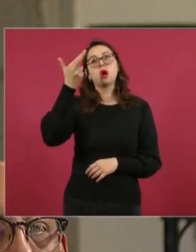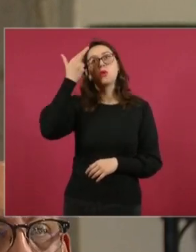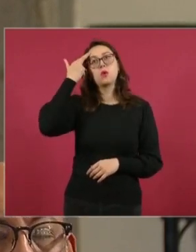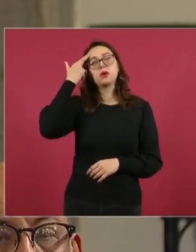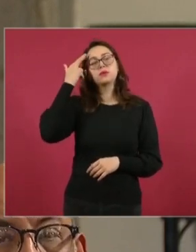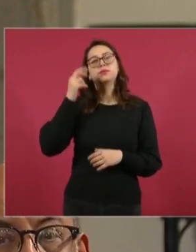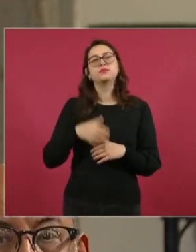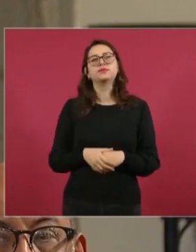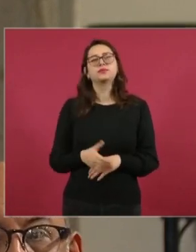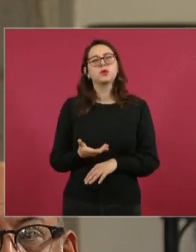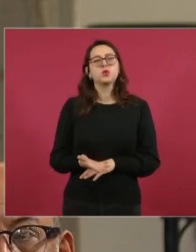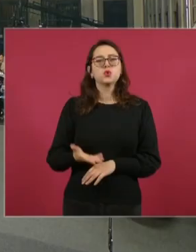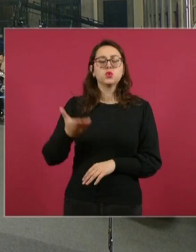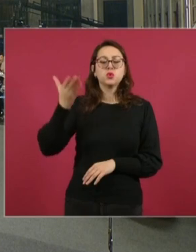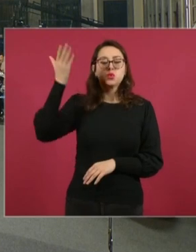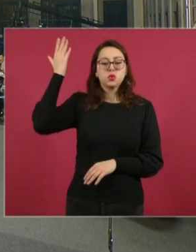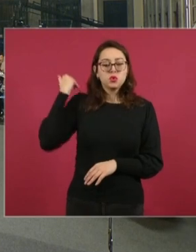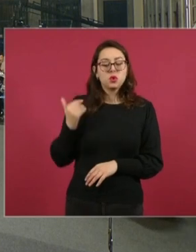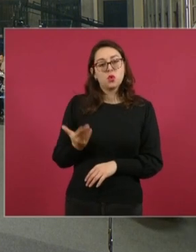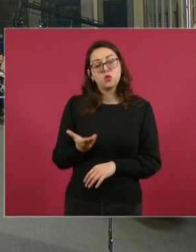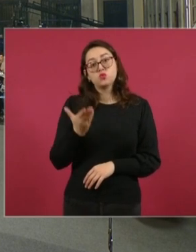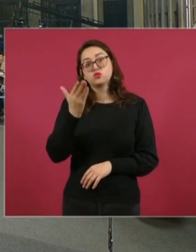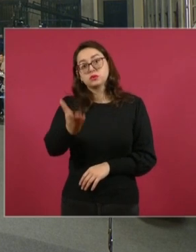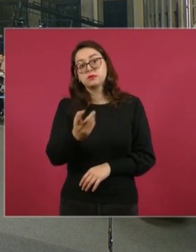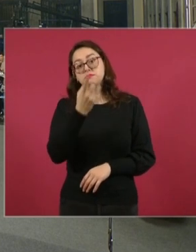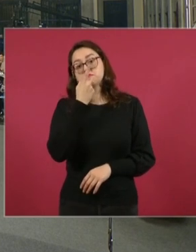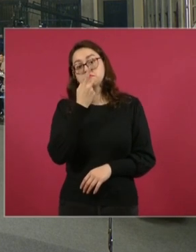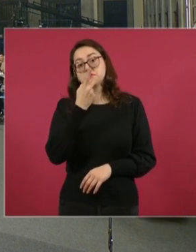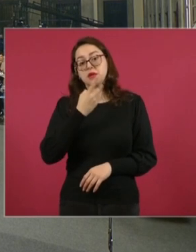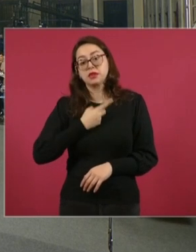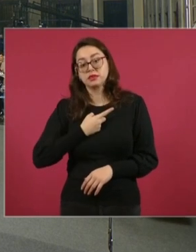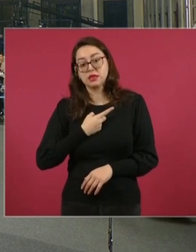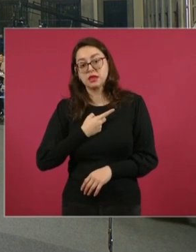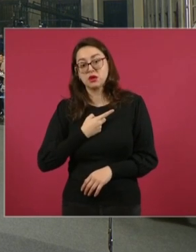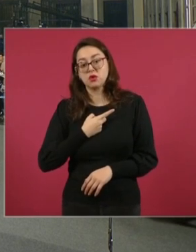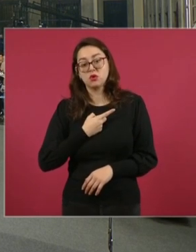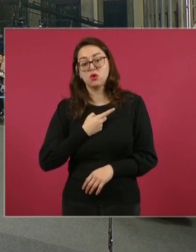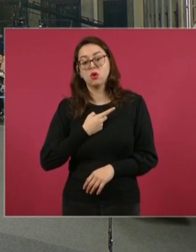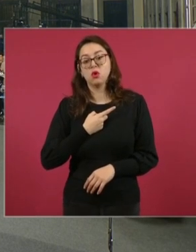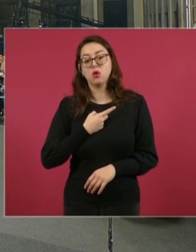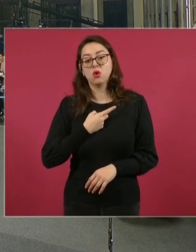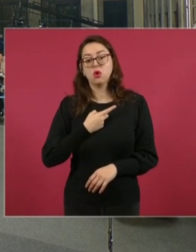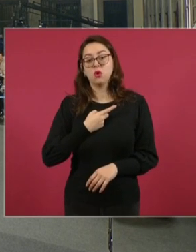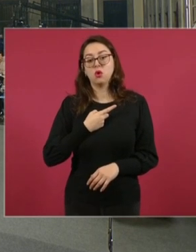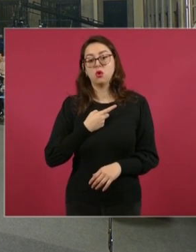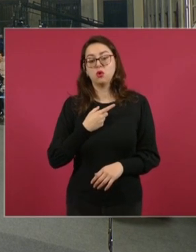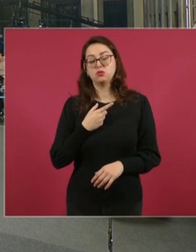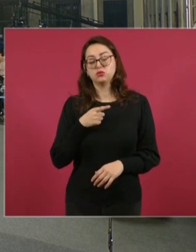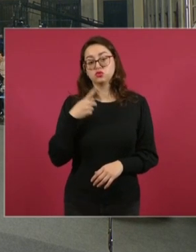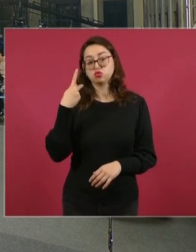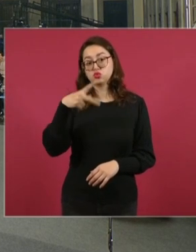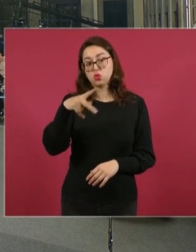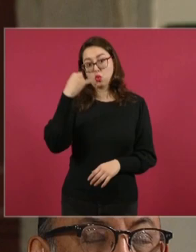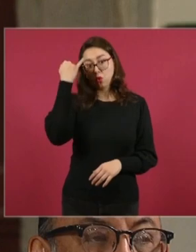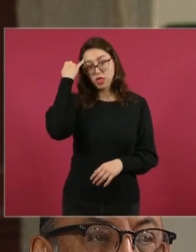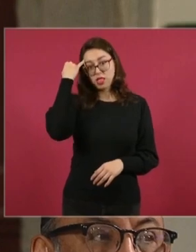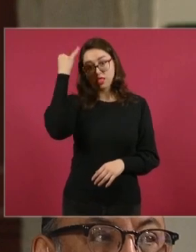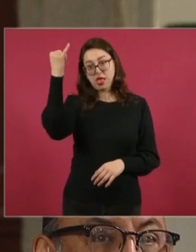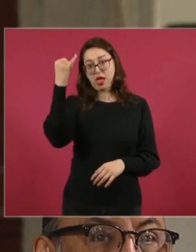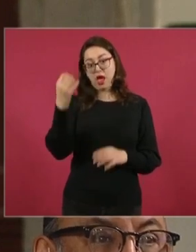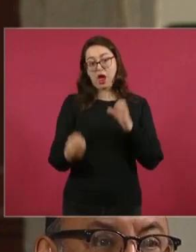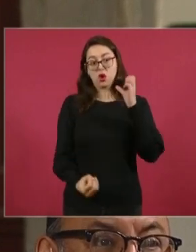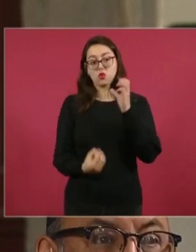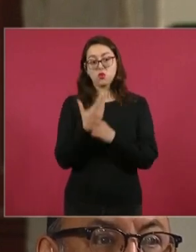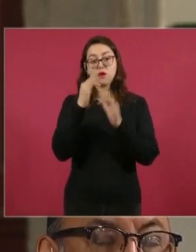nos iba a presentar un nuevo estándar de medida de lo que es justamente los resultados de